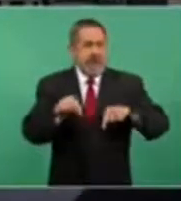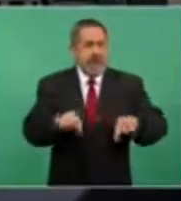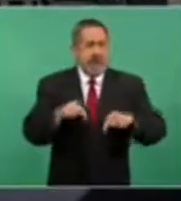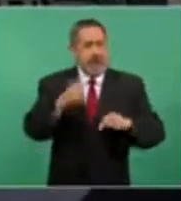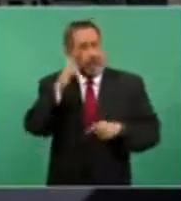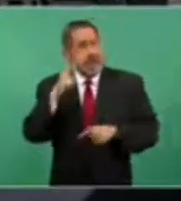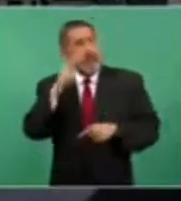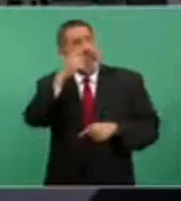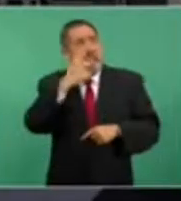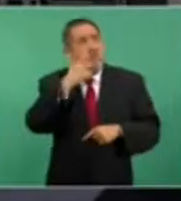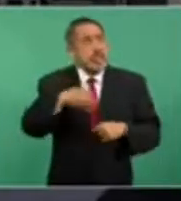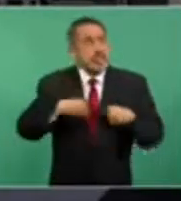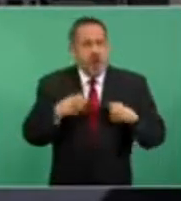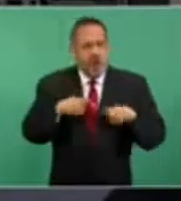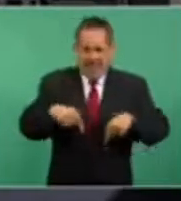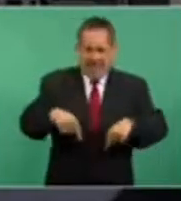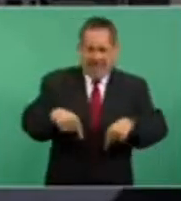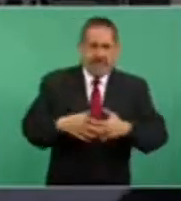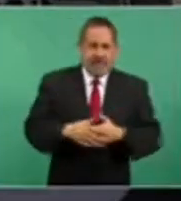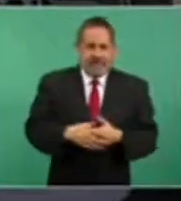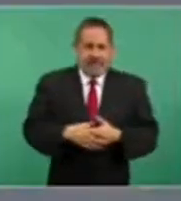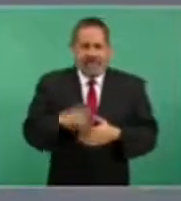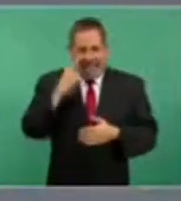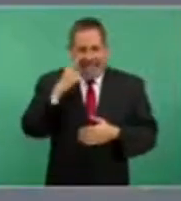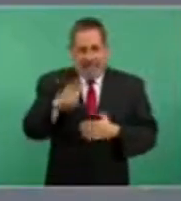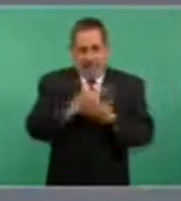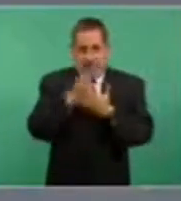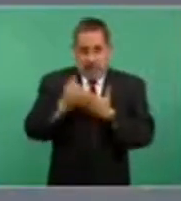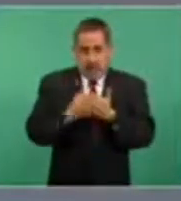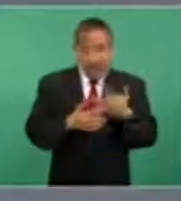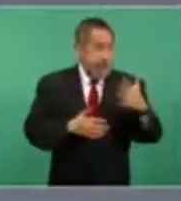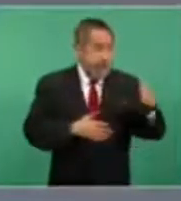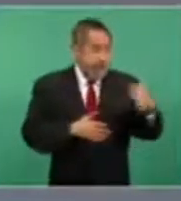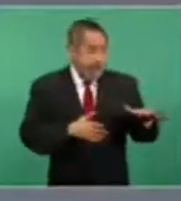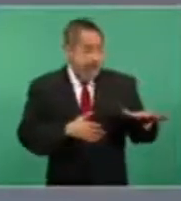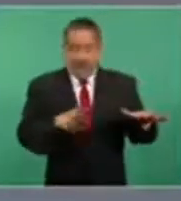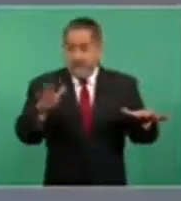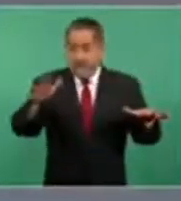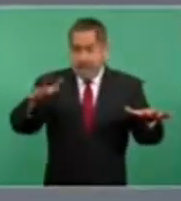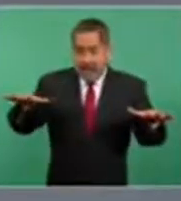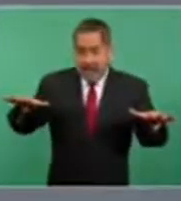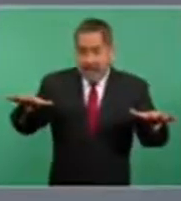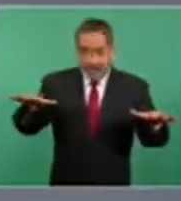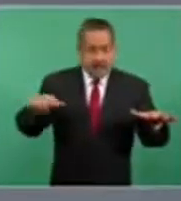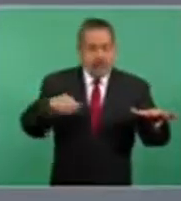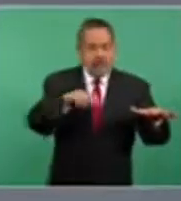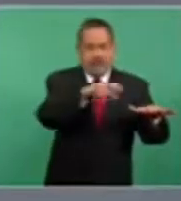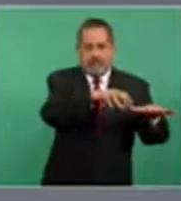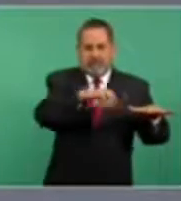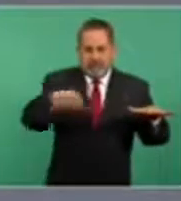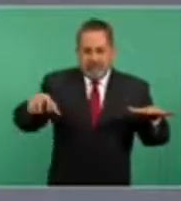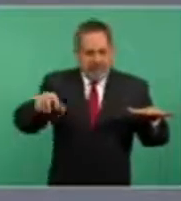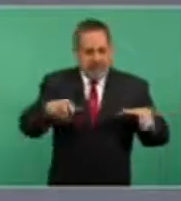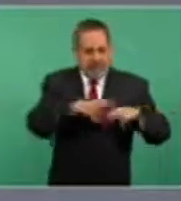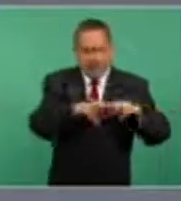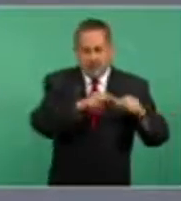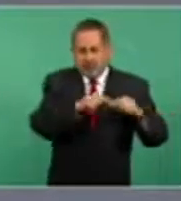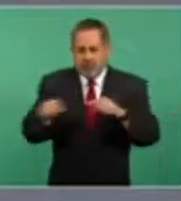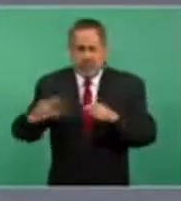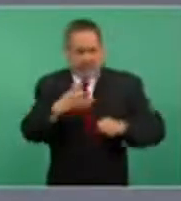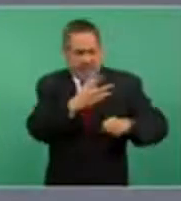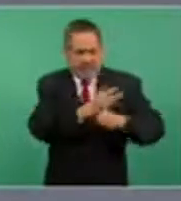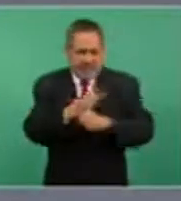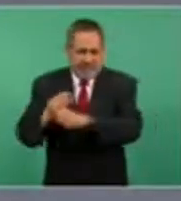trabajo. El proyecto incluye también la rehabilitación de 310